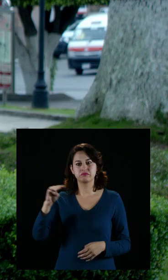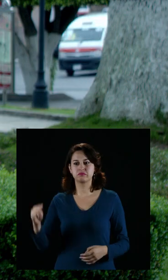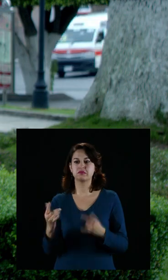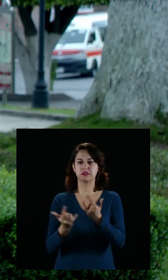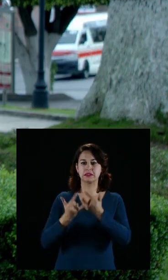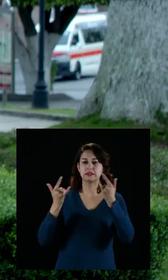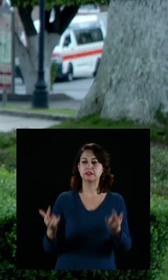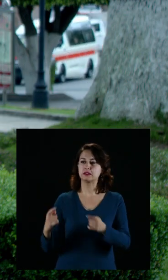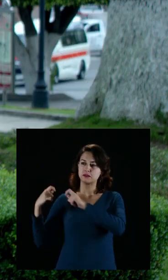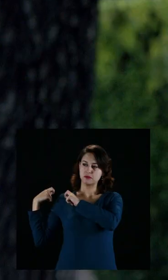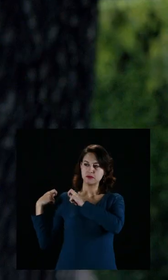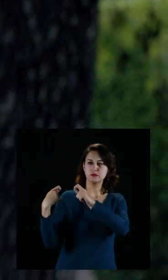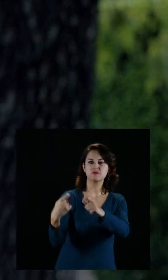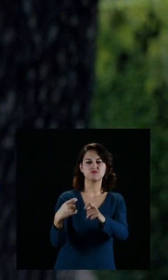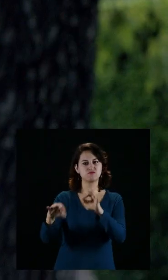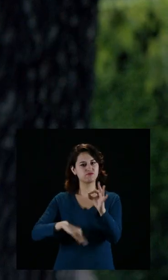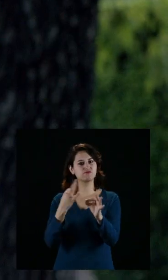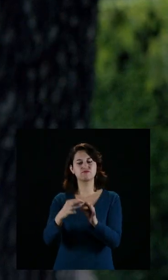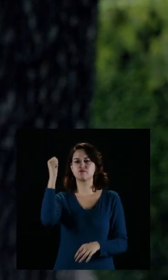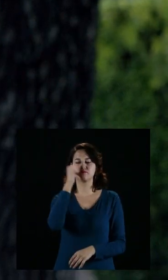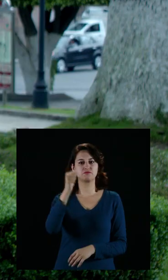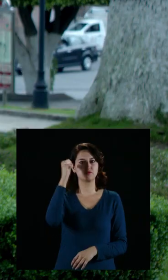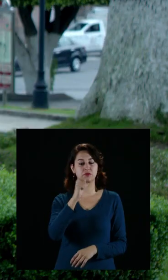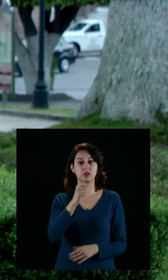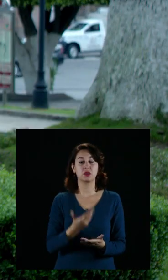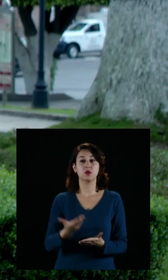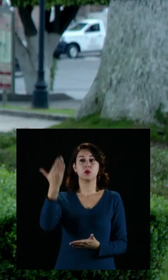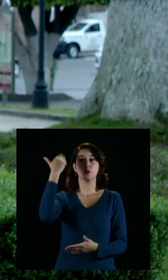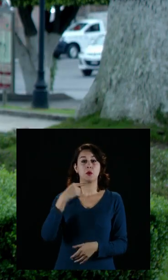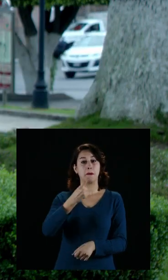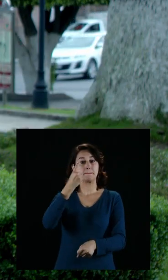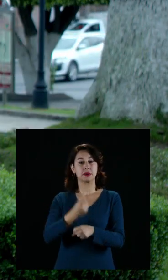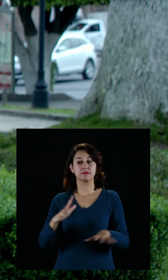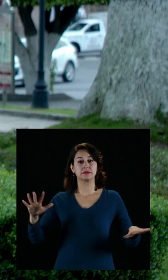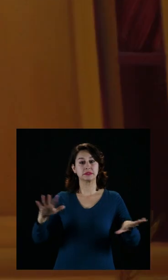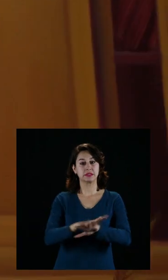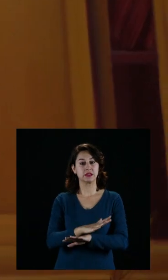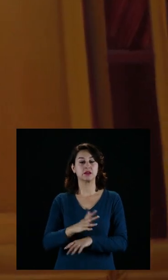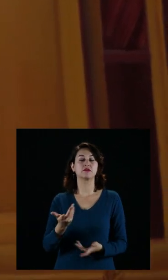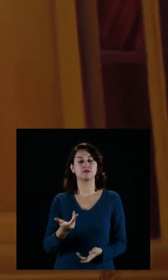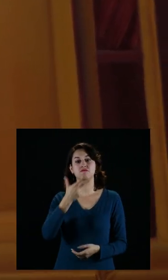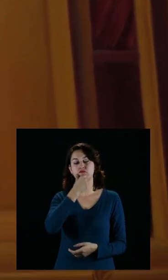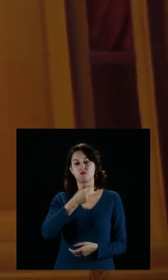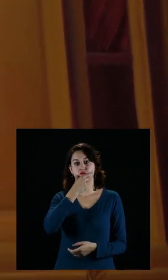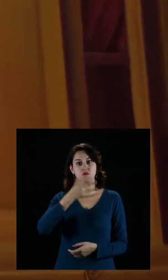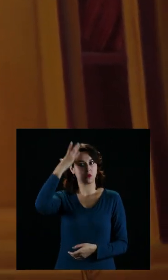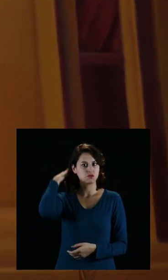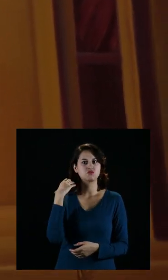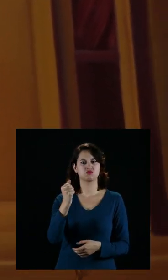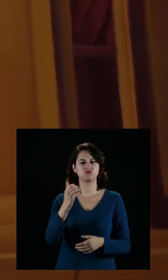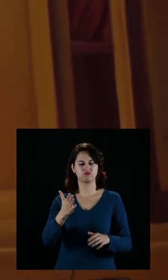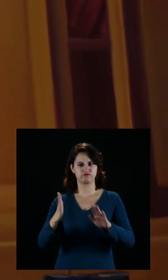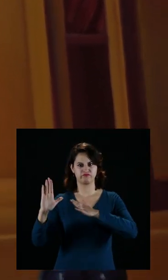siempre cumplimos nuestra cita con la historia. Desde la primera transformación, donde el cura Morelos